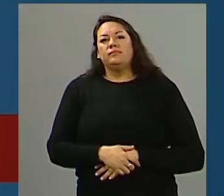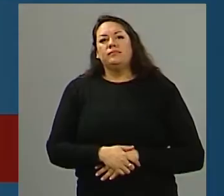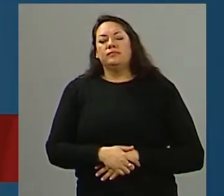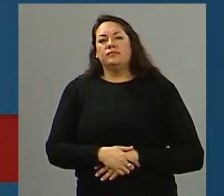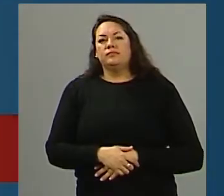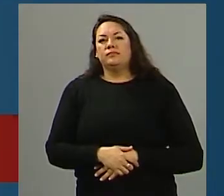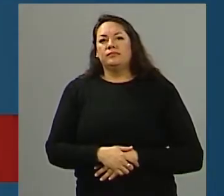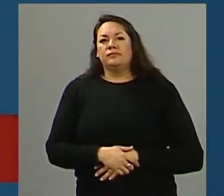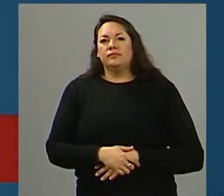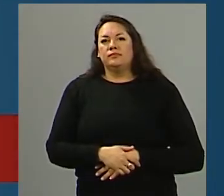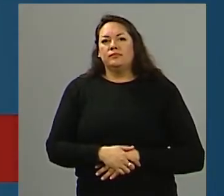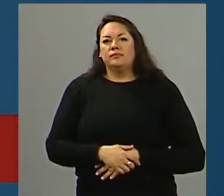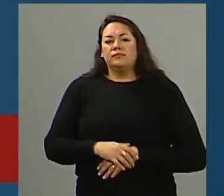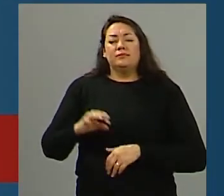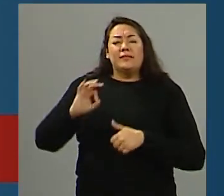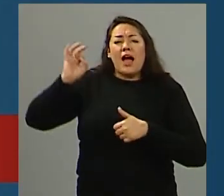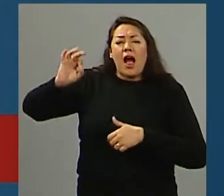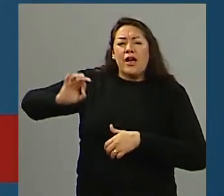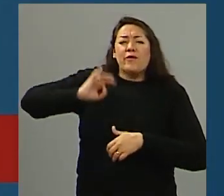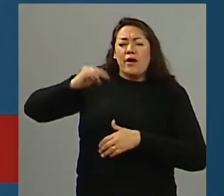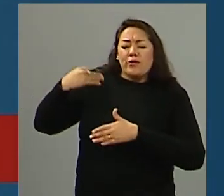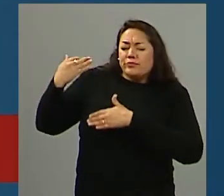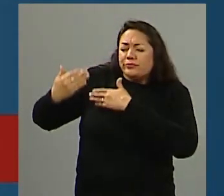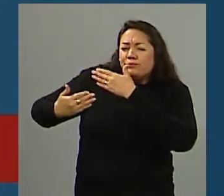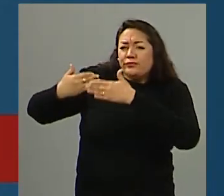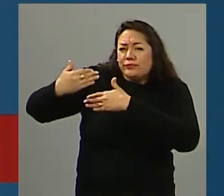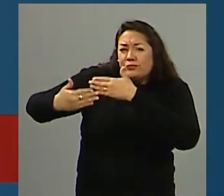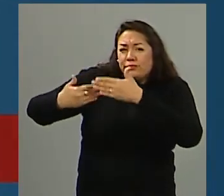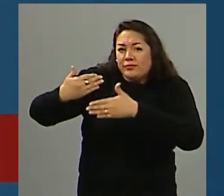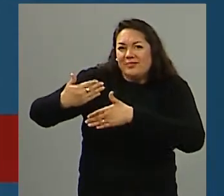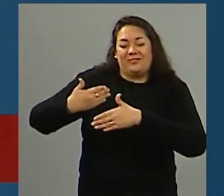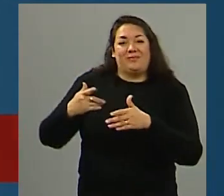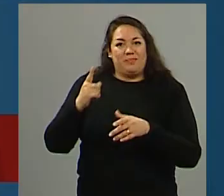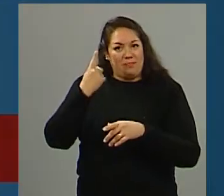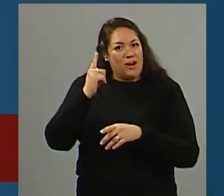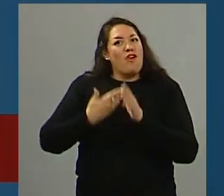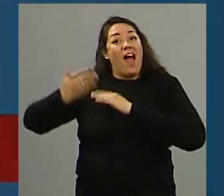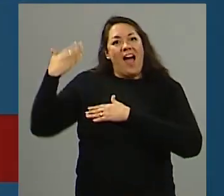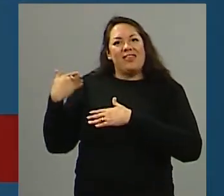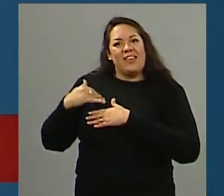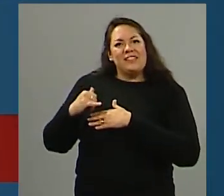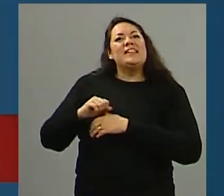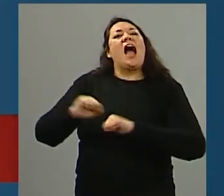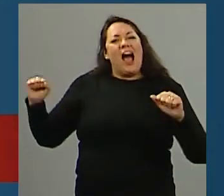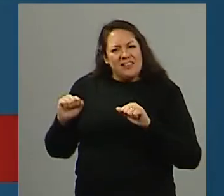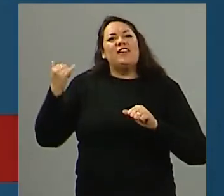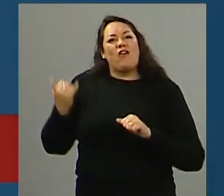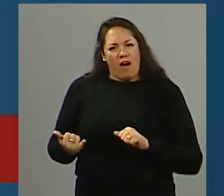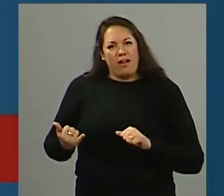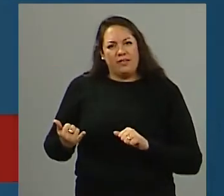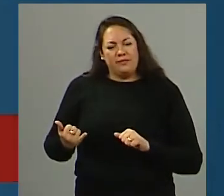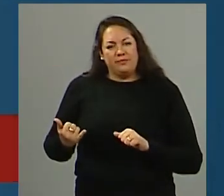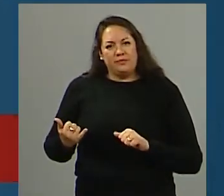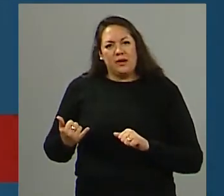Y que pase el tiempo, porque ya había habido atentados en la Torre Gemelas, ya había habido un atentado, se había condenado a la gente, y